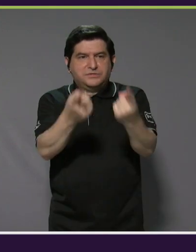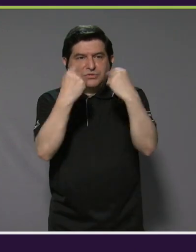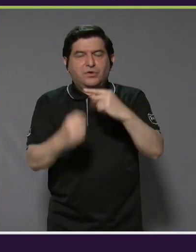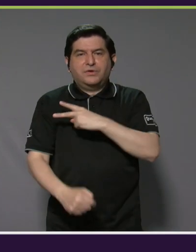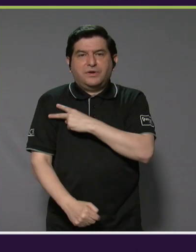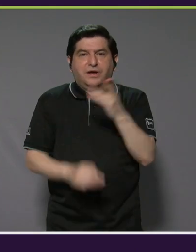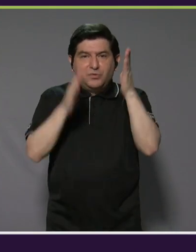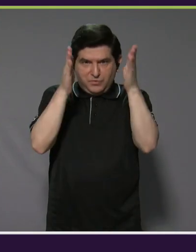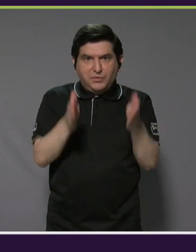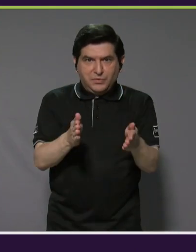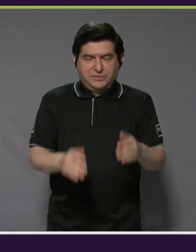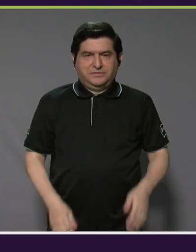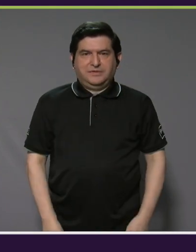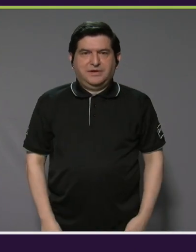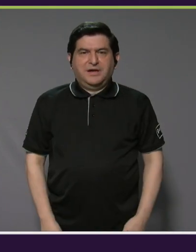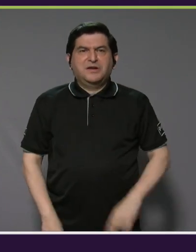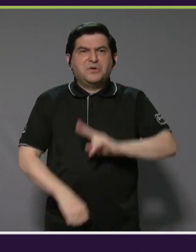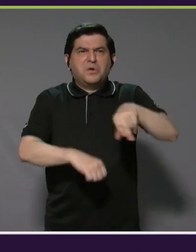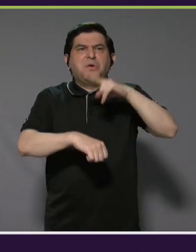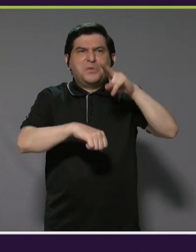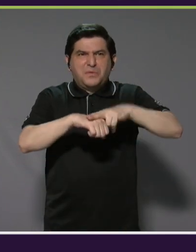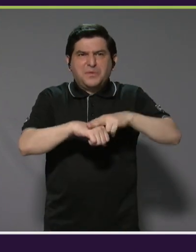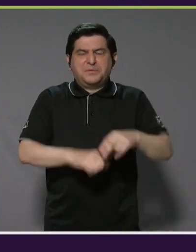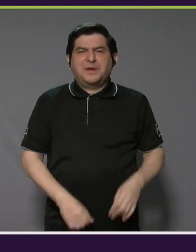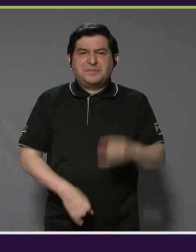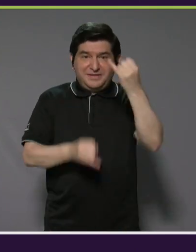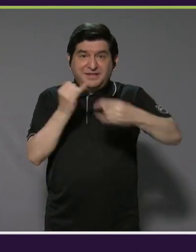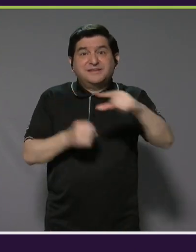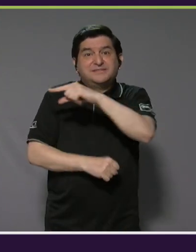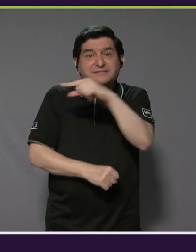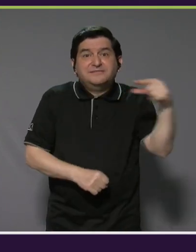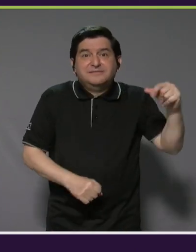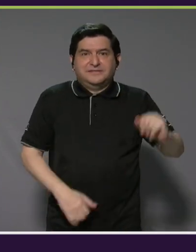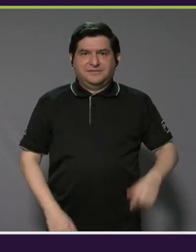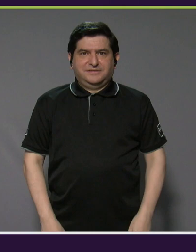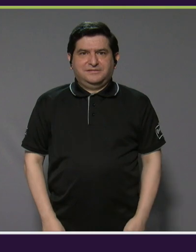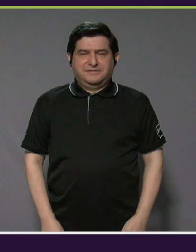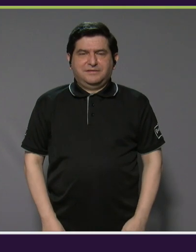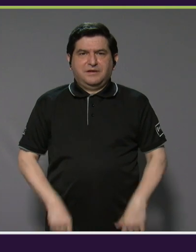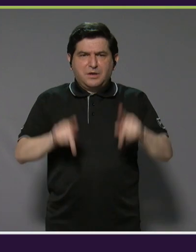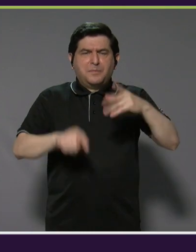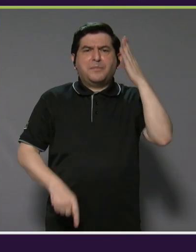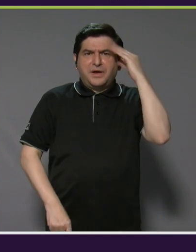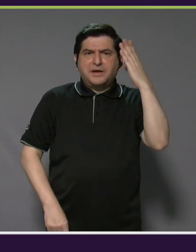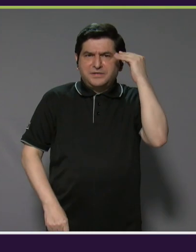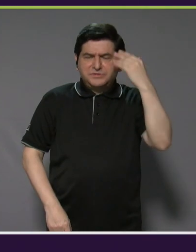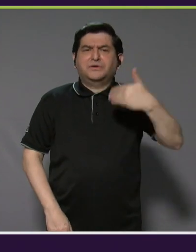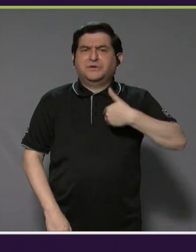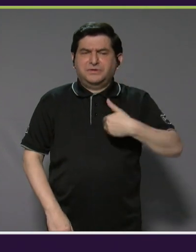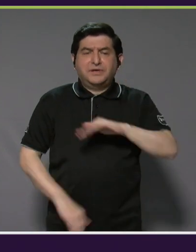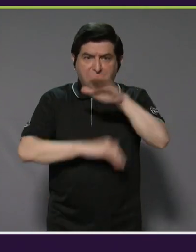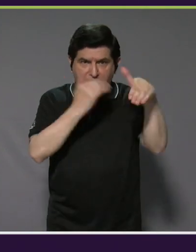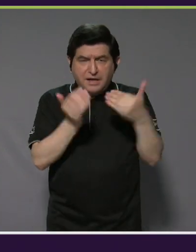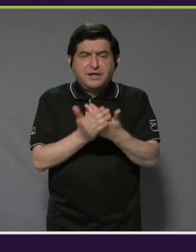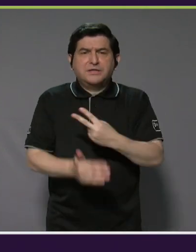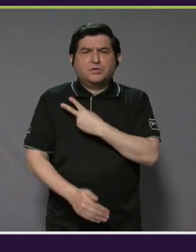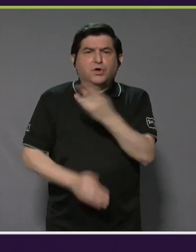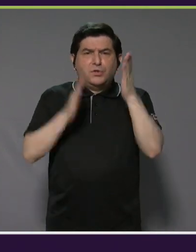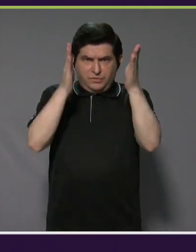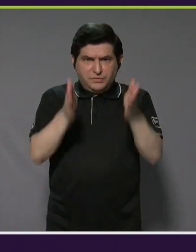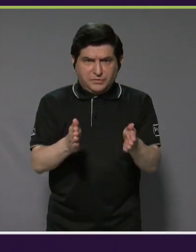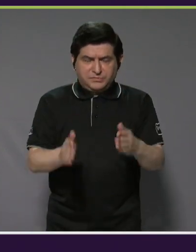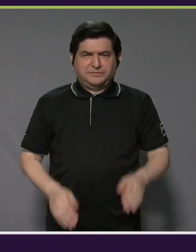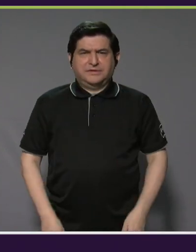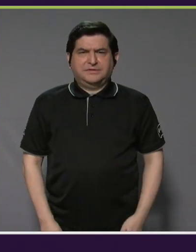voluntariarse por lo general puede en los fines de semana, ¿verdad? Y ya con gente de experiencia. Y a todo esto, el voluntariado,